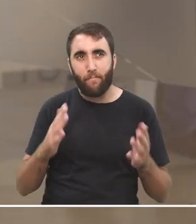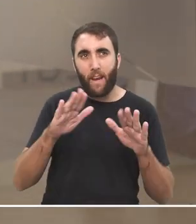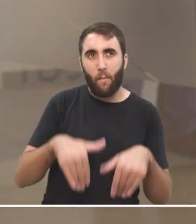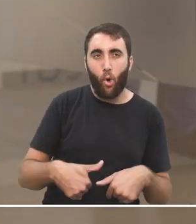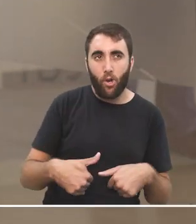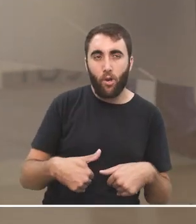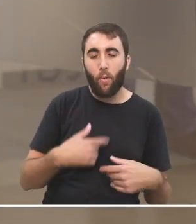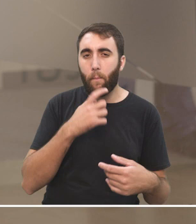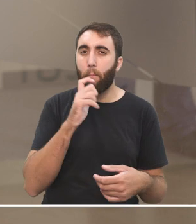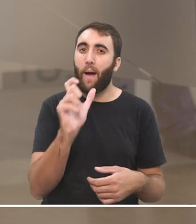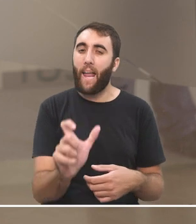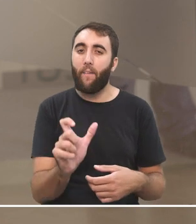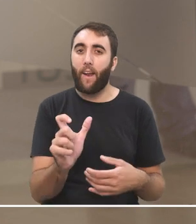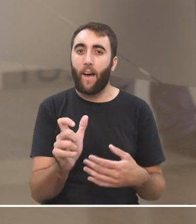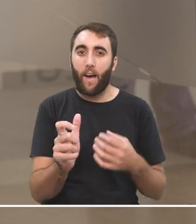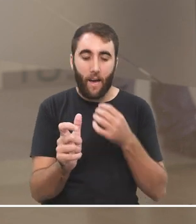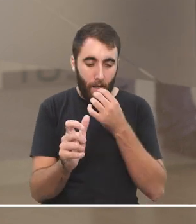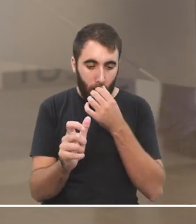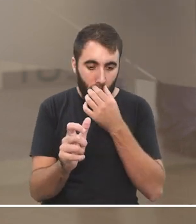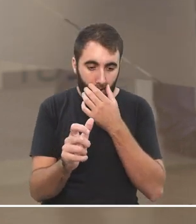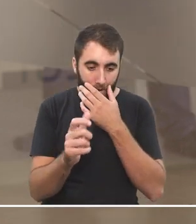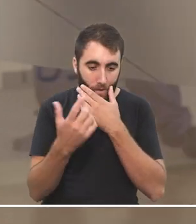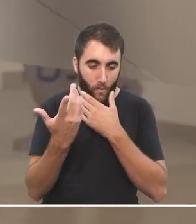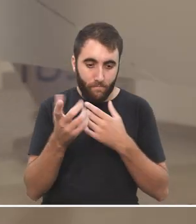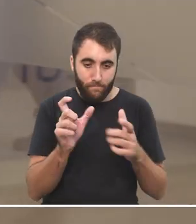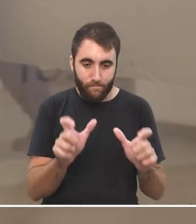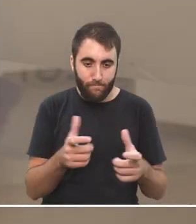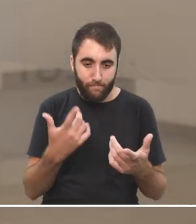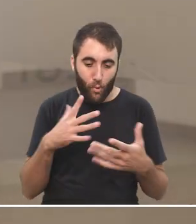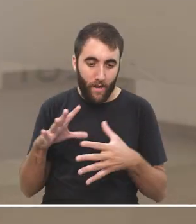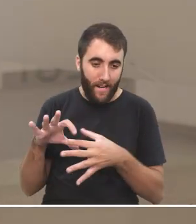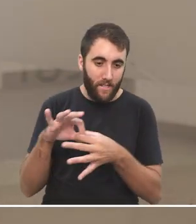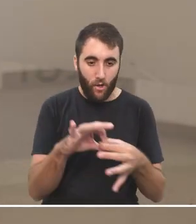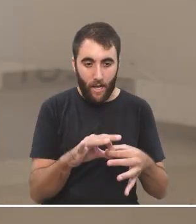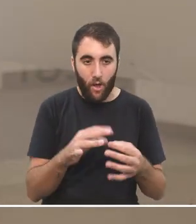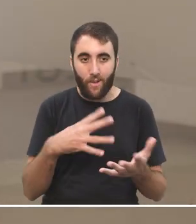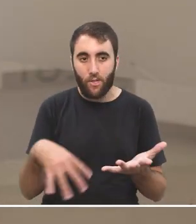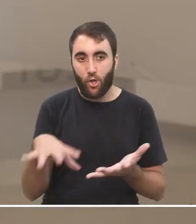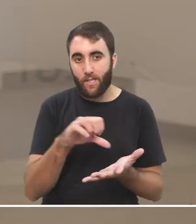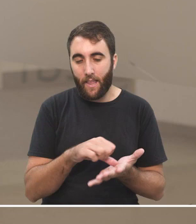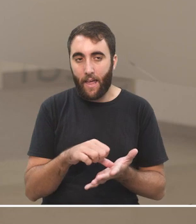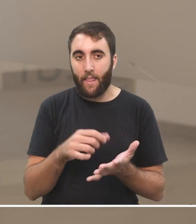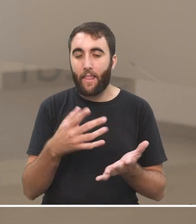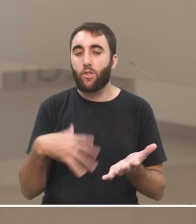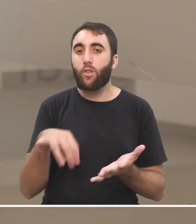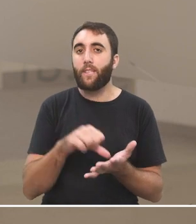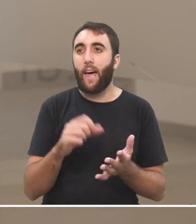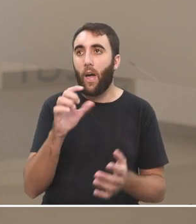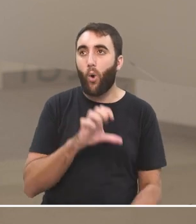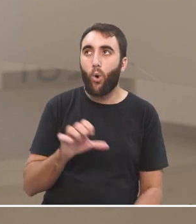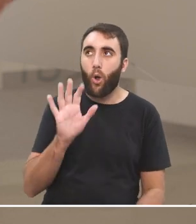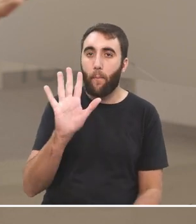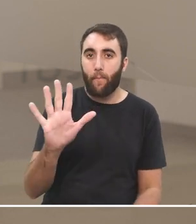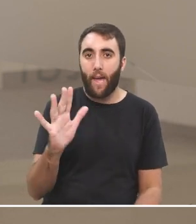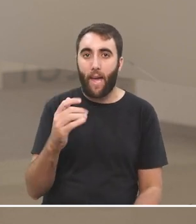un vocabulario muy decimonónico, muy relacionado a esta sociedad europea,